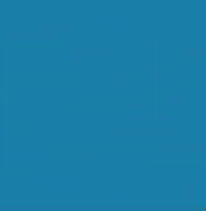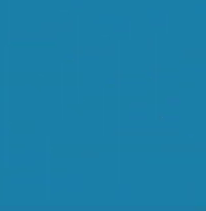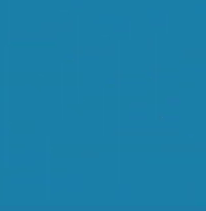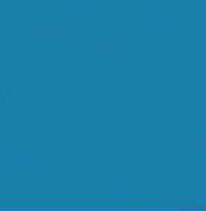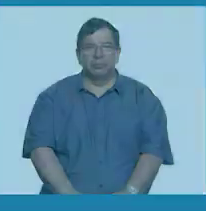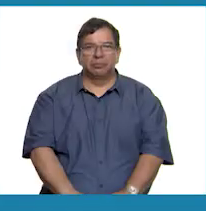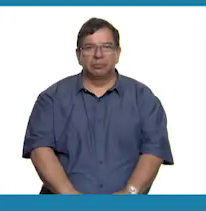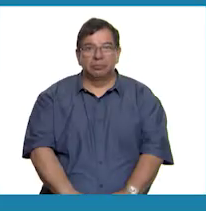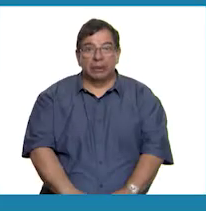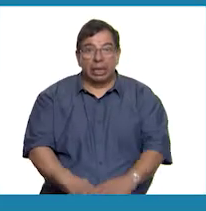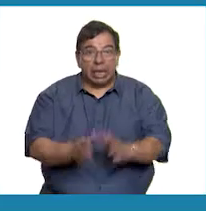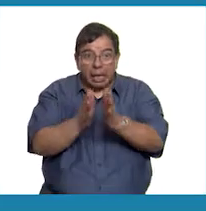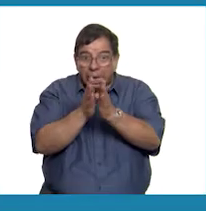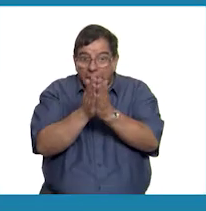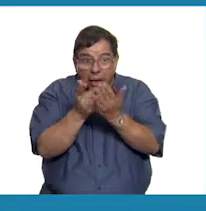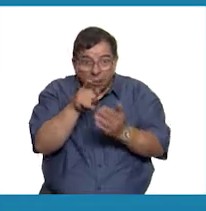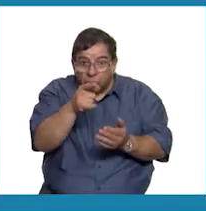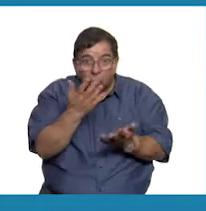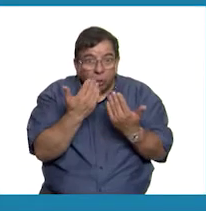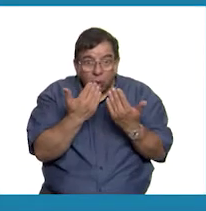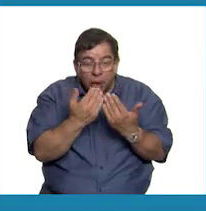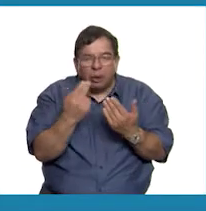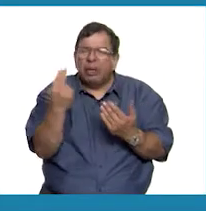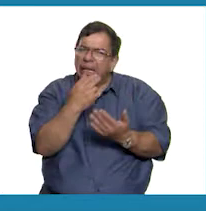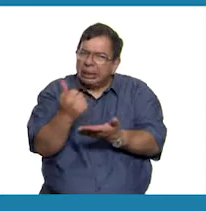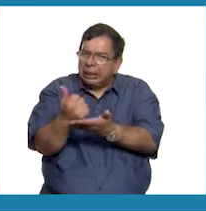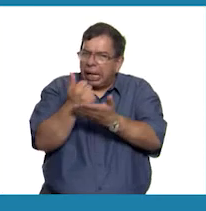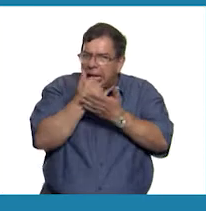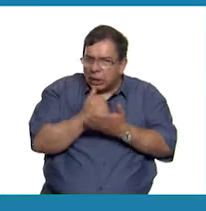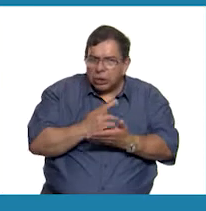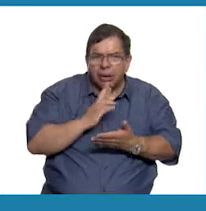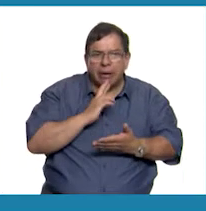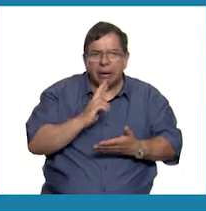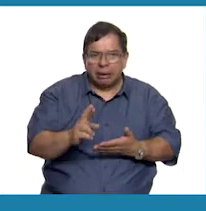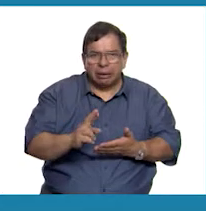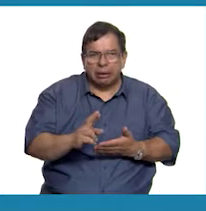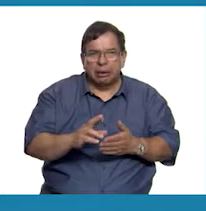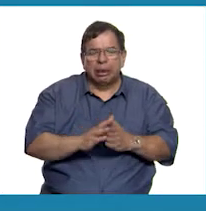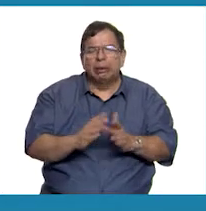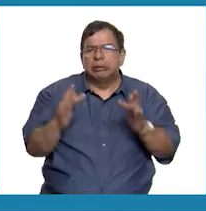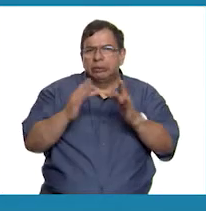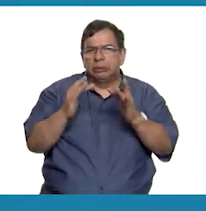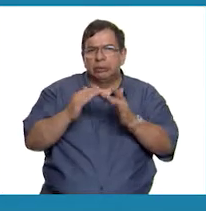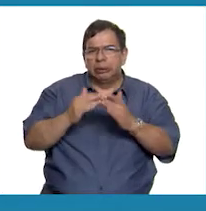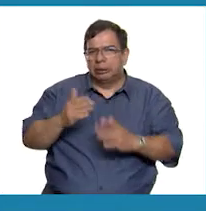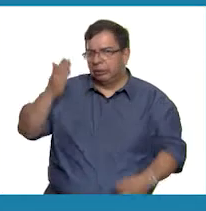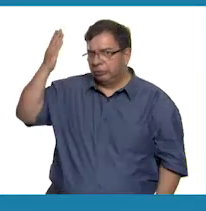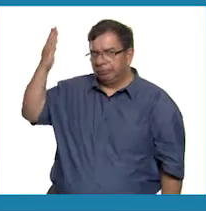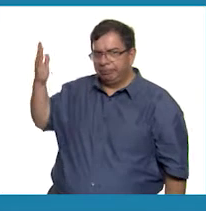Si no tienes el libro de texto o necesitas ayuda para responder las preguntas contáctanos.